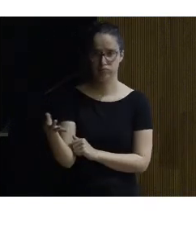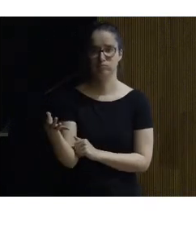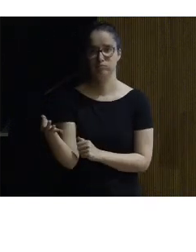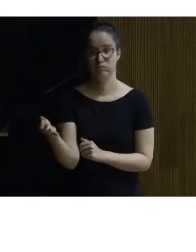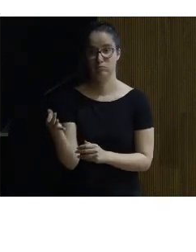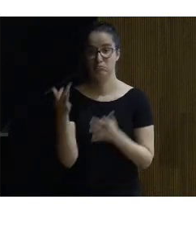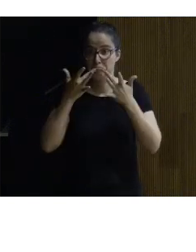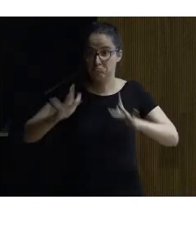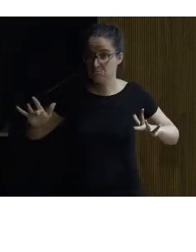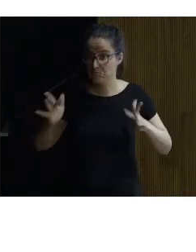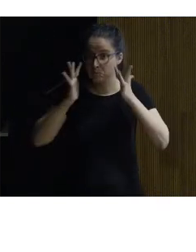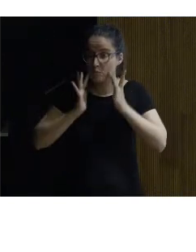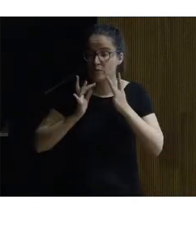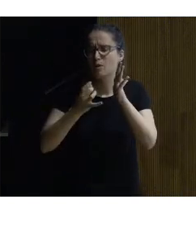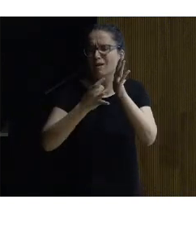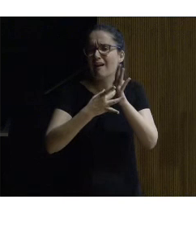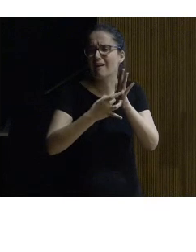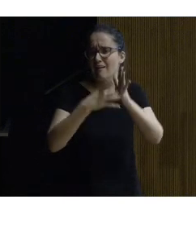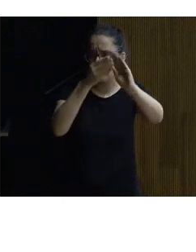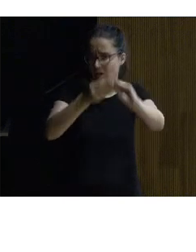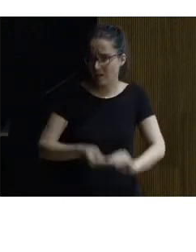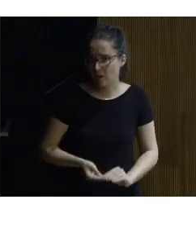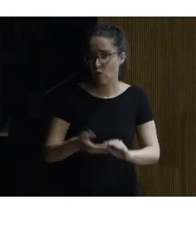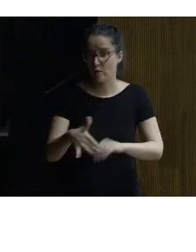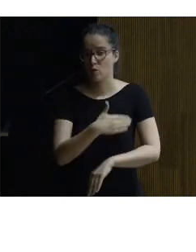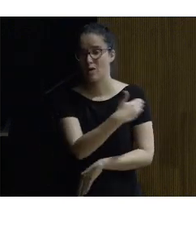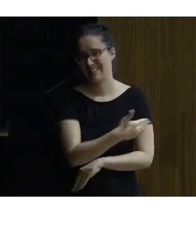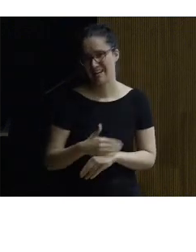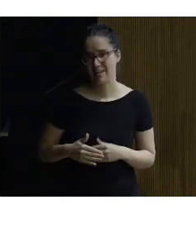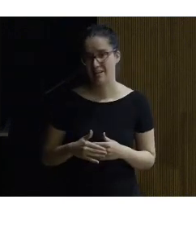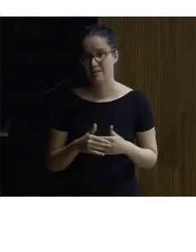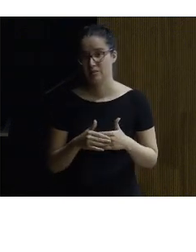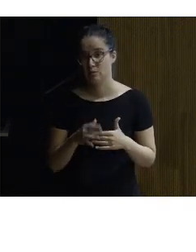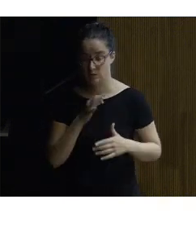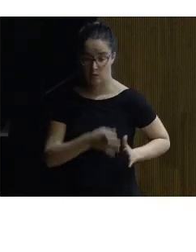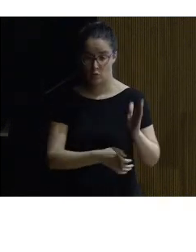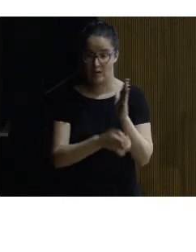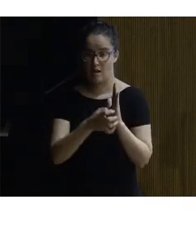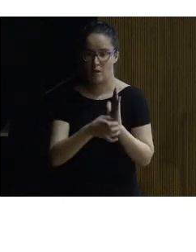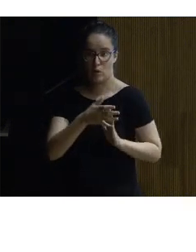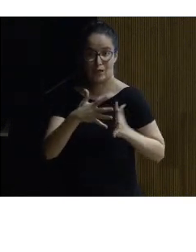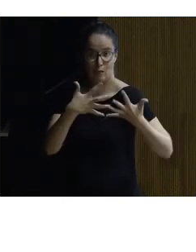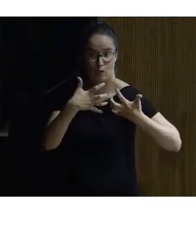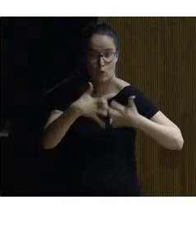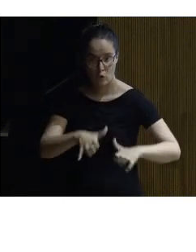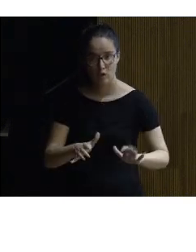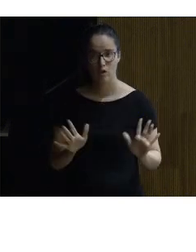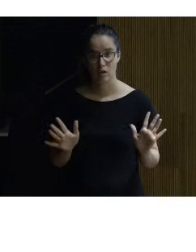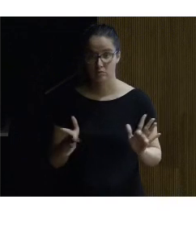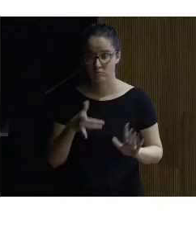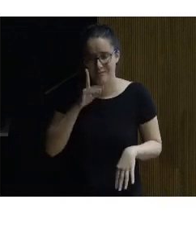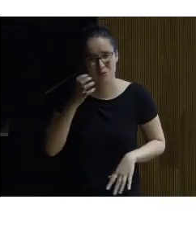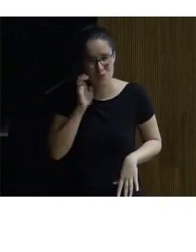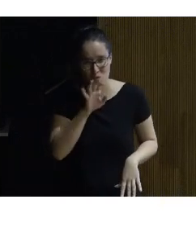sobria y con calidad en la ejecución en este lateral y tienes un elevador vertical que funciona curioso